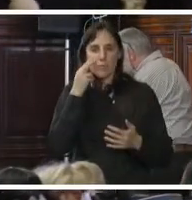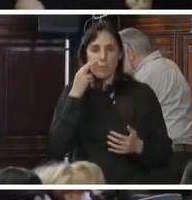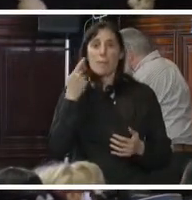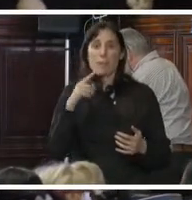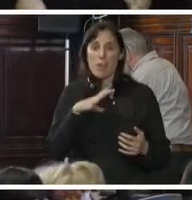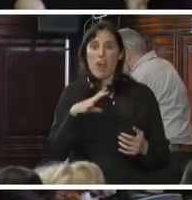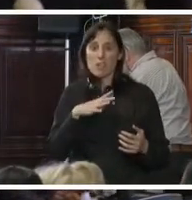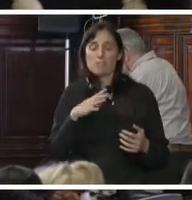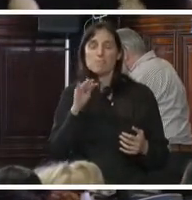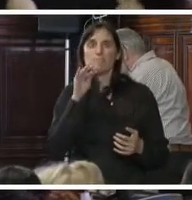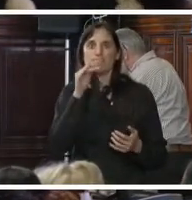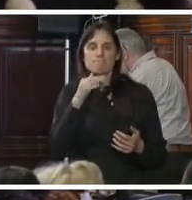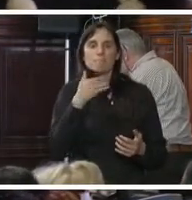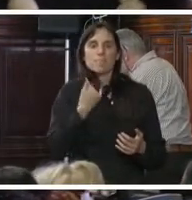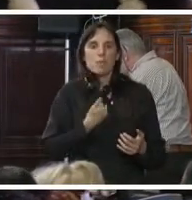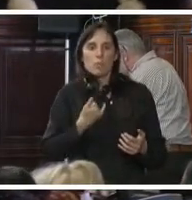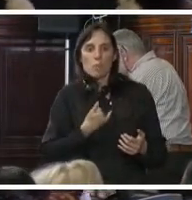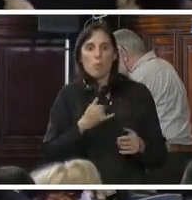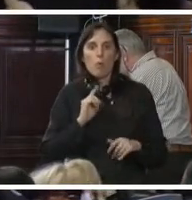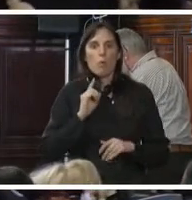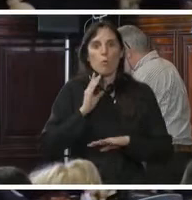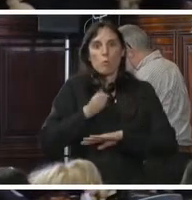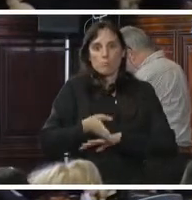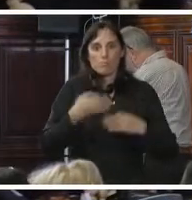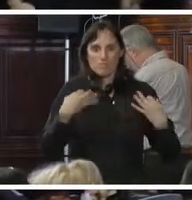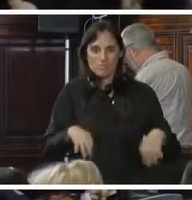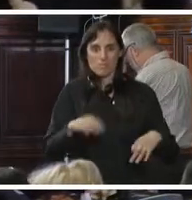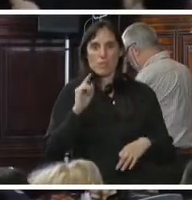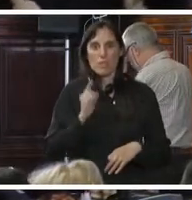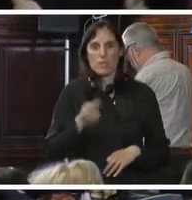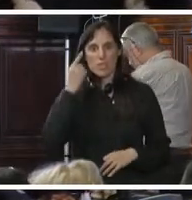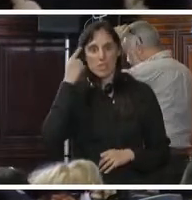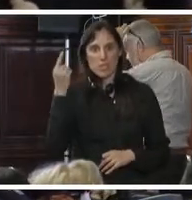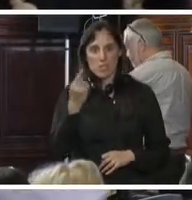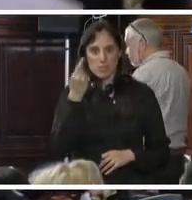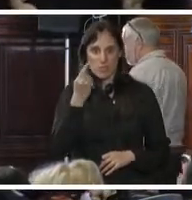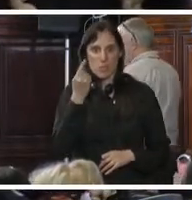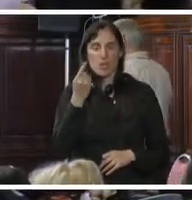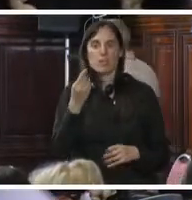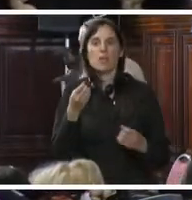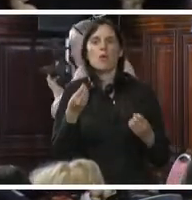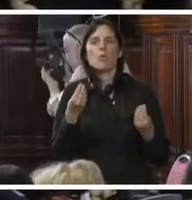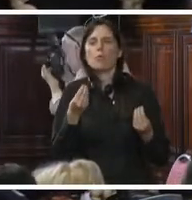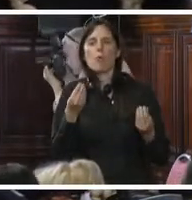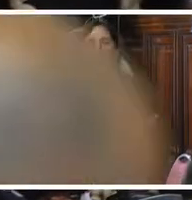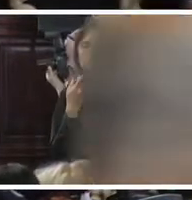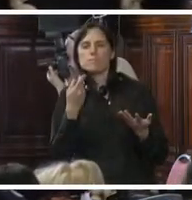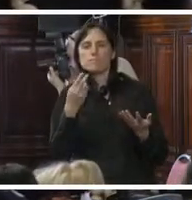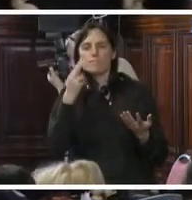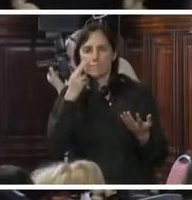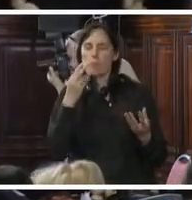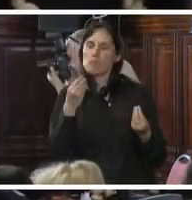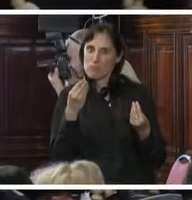grandes para cumplir con las obligaciones internacionales en la materia. ¿Cuáles son estos desafíos? Son muy